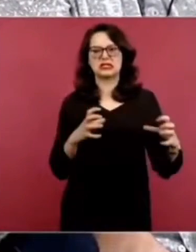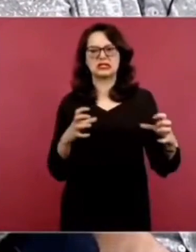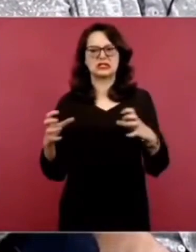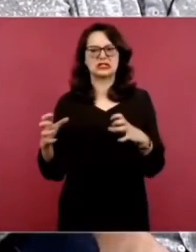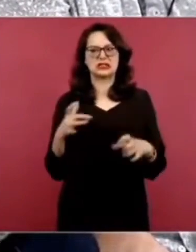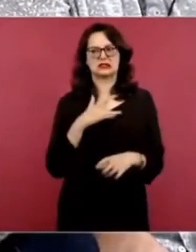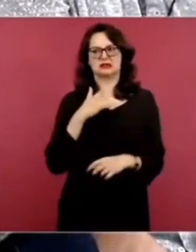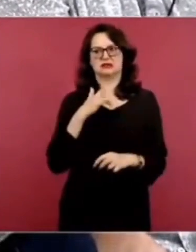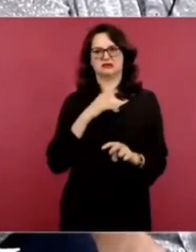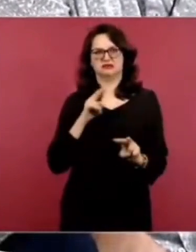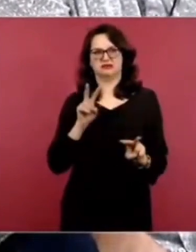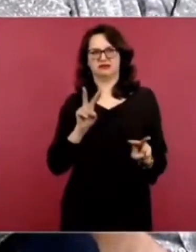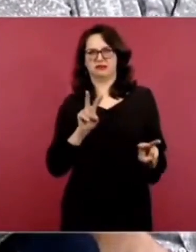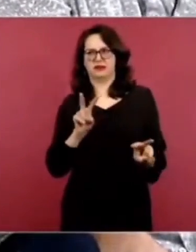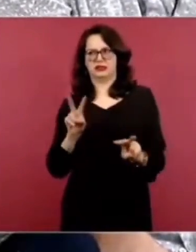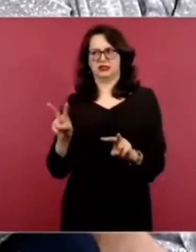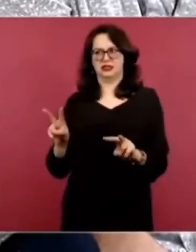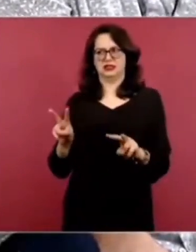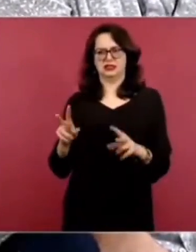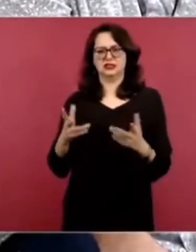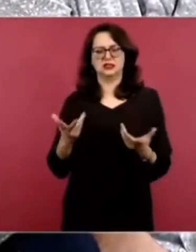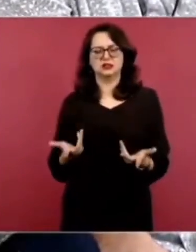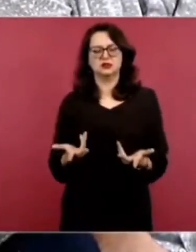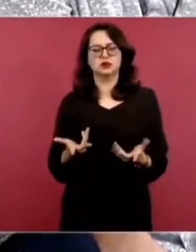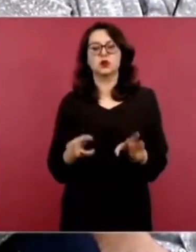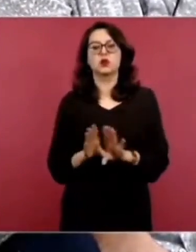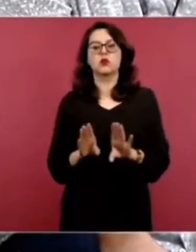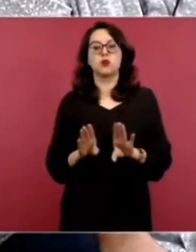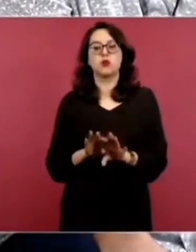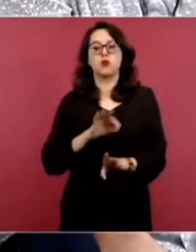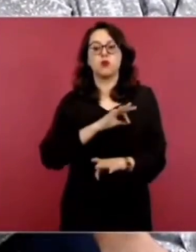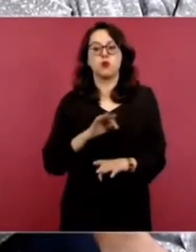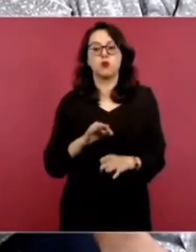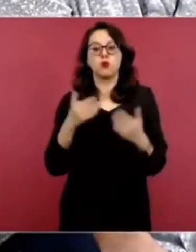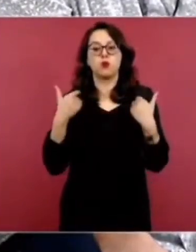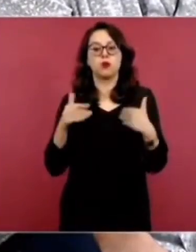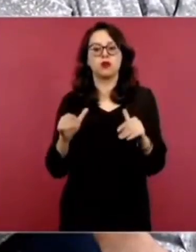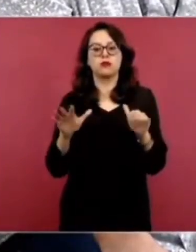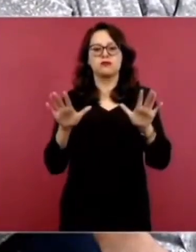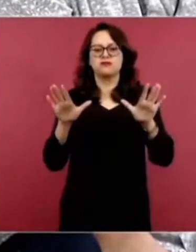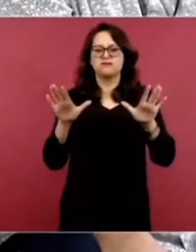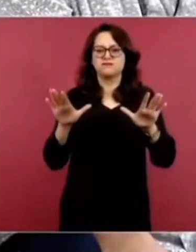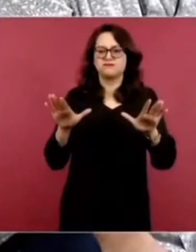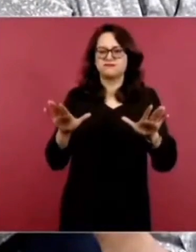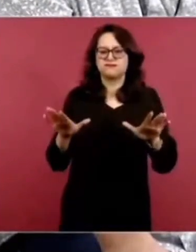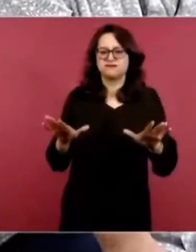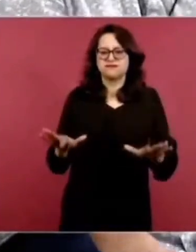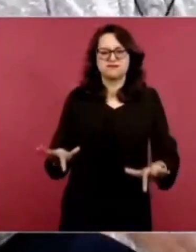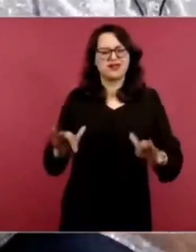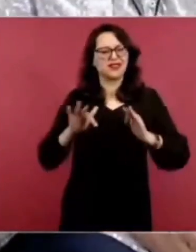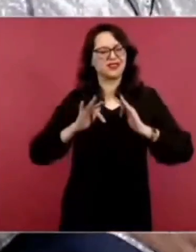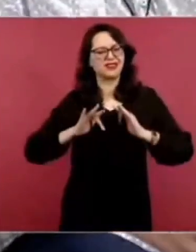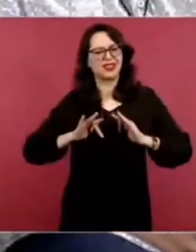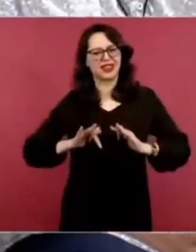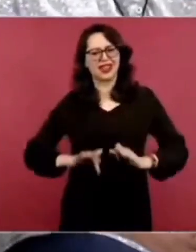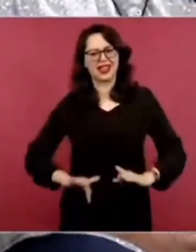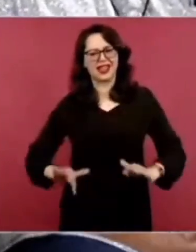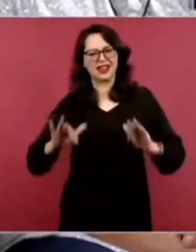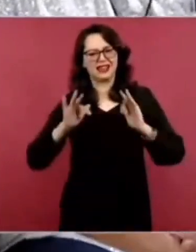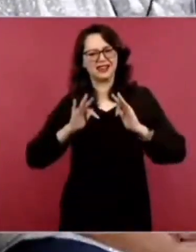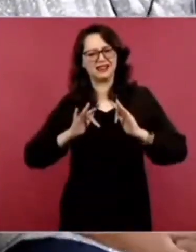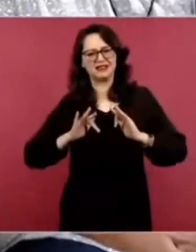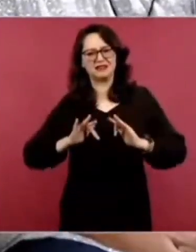suavizar, para bajarle un poco a ciertas declaraciones, ciertos reclamos,